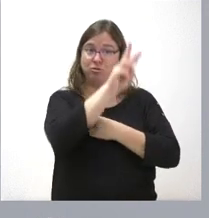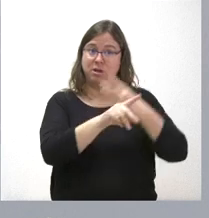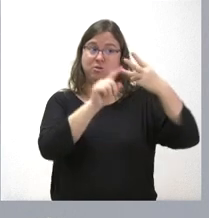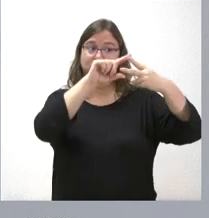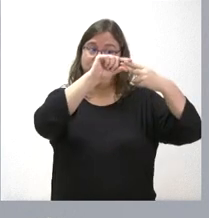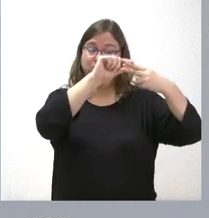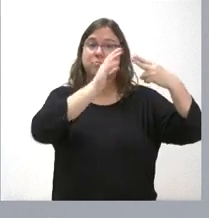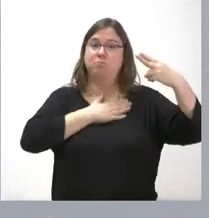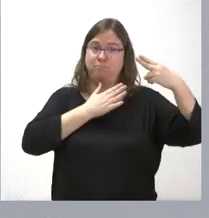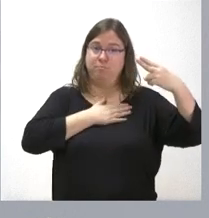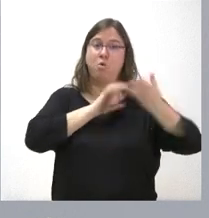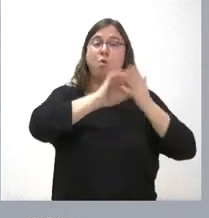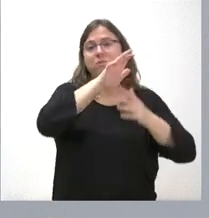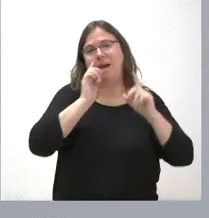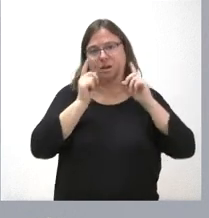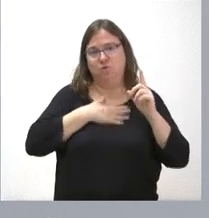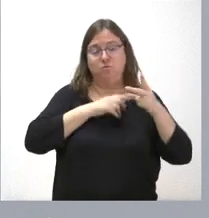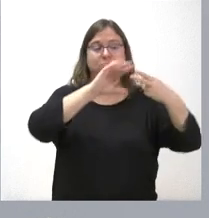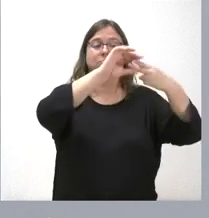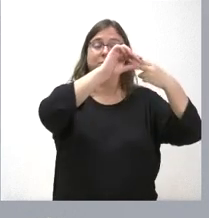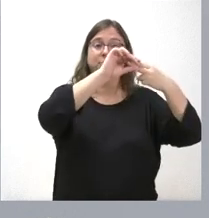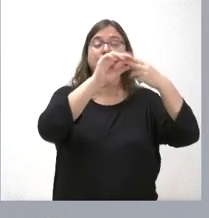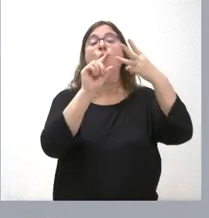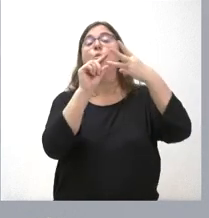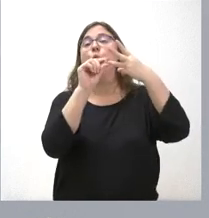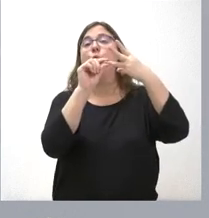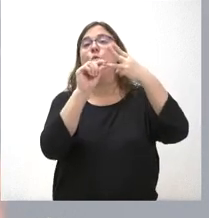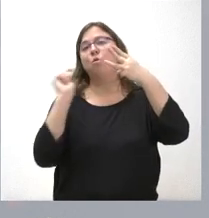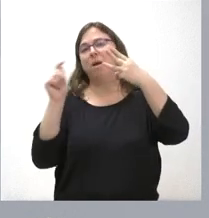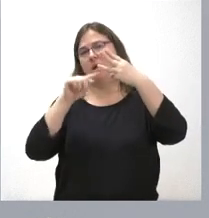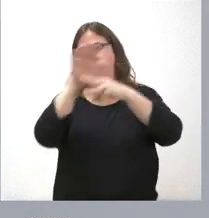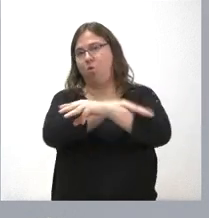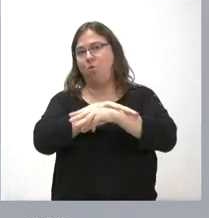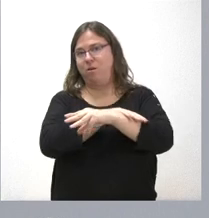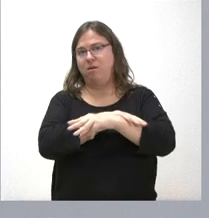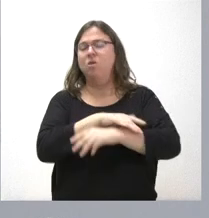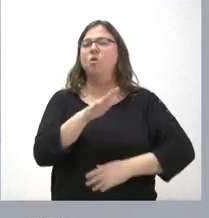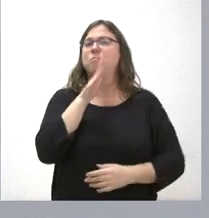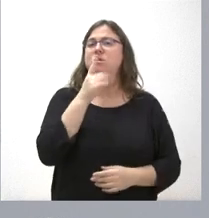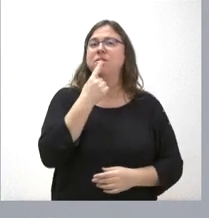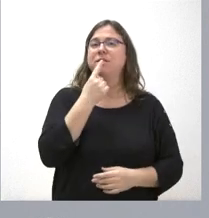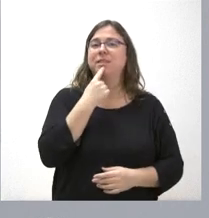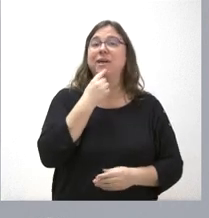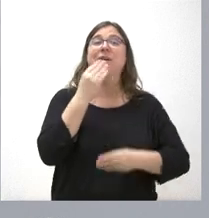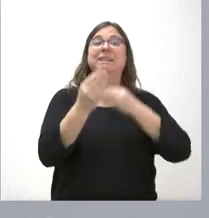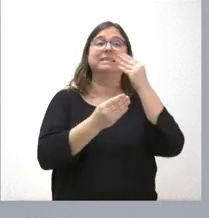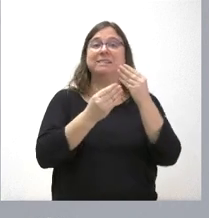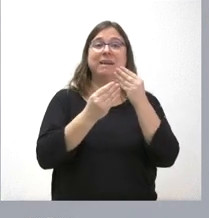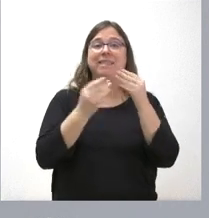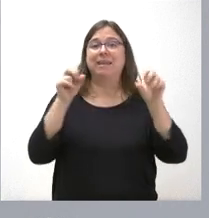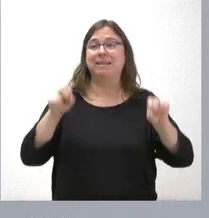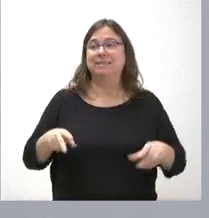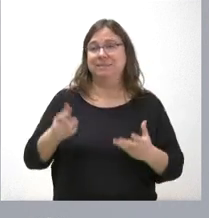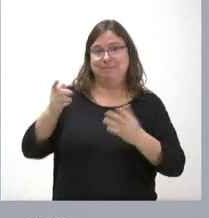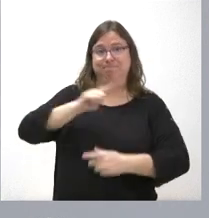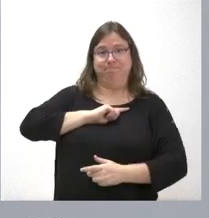autónomas, en este caso la de Castilla y León, y solo un tercio es lo que corresponde al Gobierno. Por eso, nosotros decíamos que se ha hecho sin contar con las comunidades autónomas,